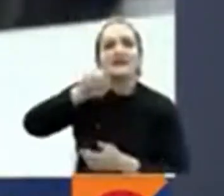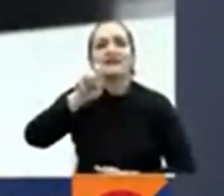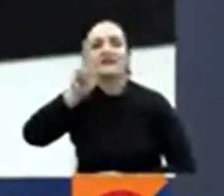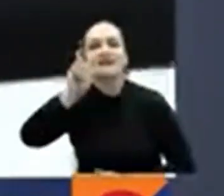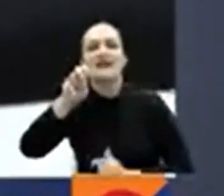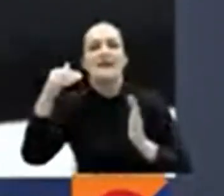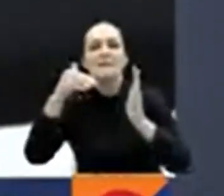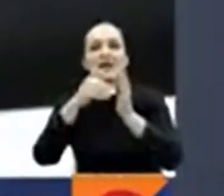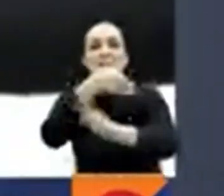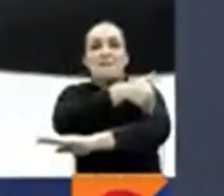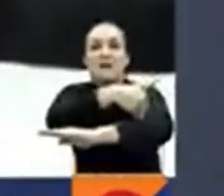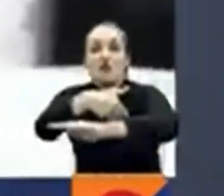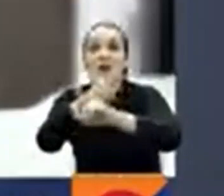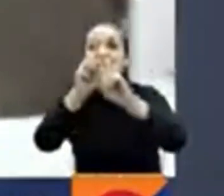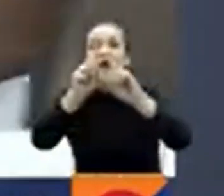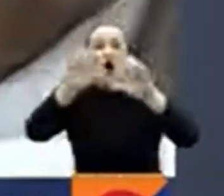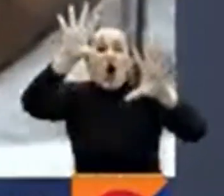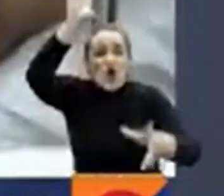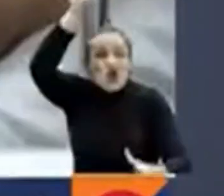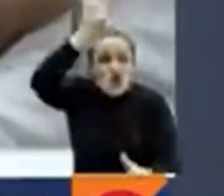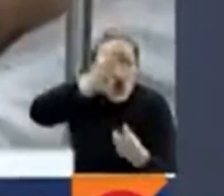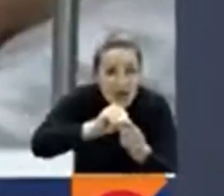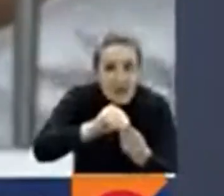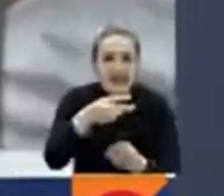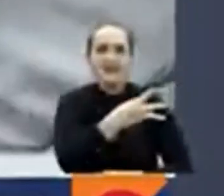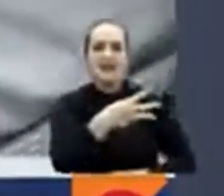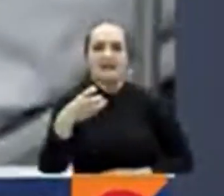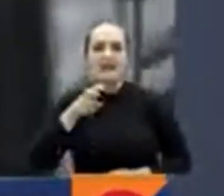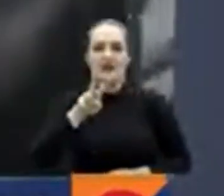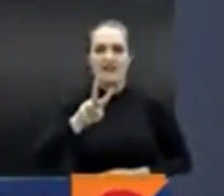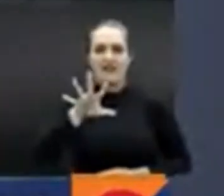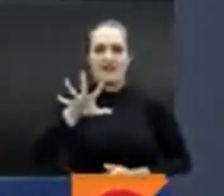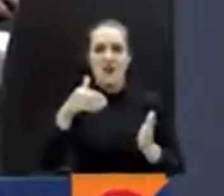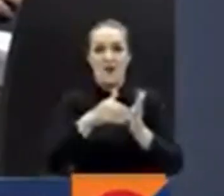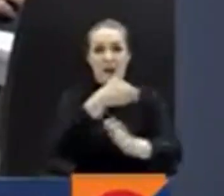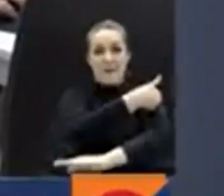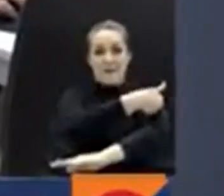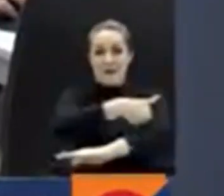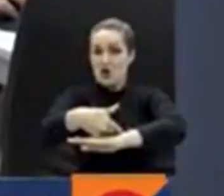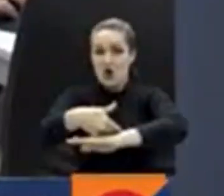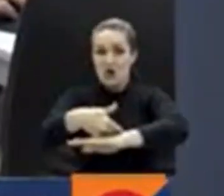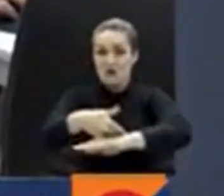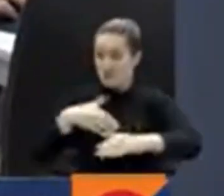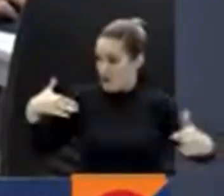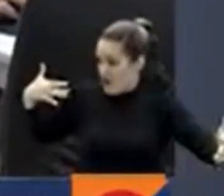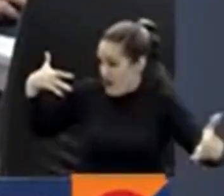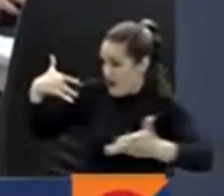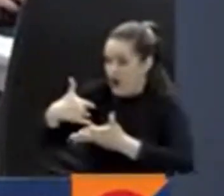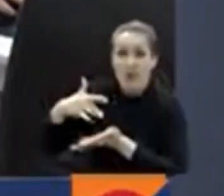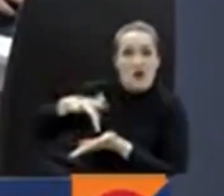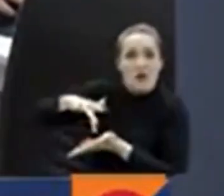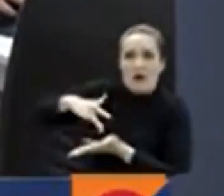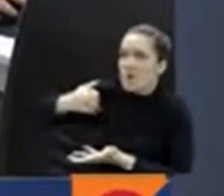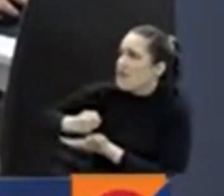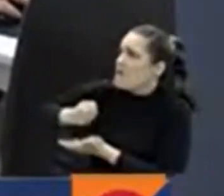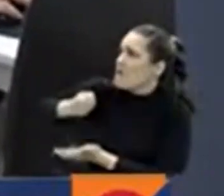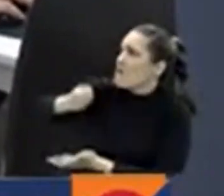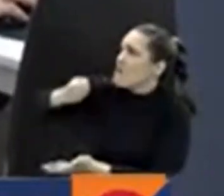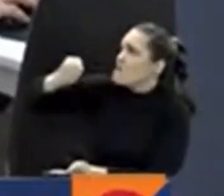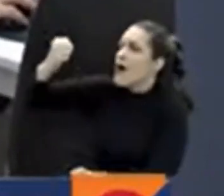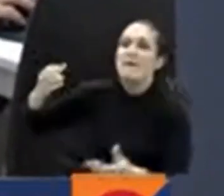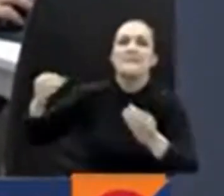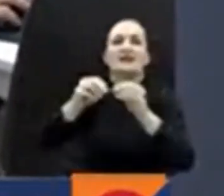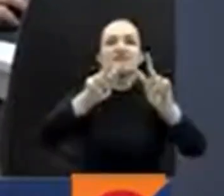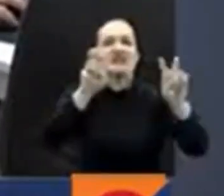pero la deuda en total es de 325 mil millones que no ha podido recibir en los últimos años. Igualmente se refirió a temas de la